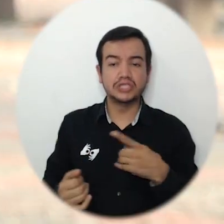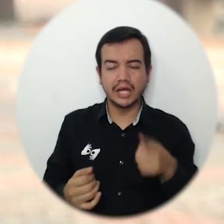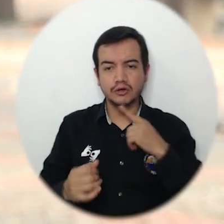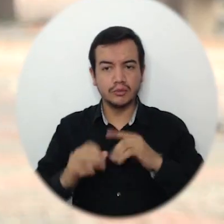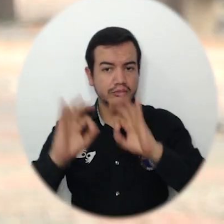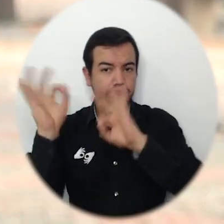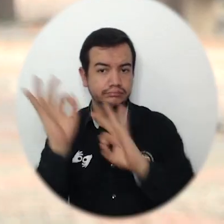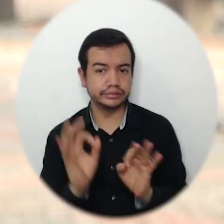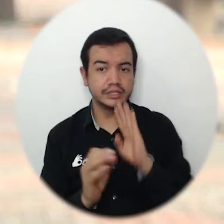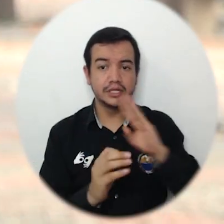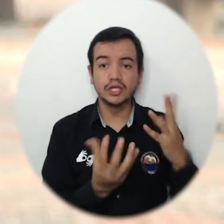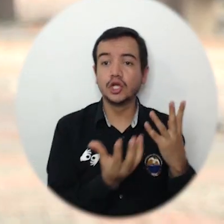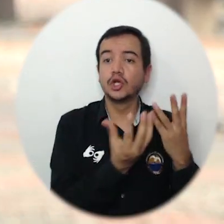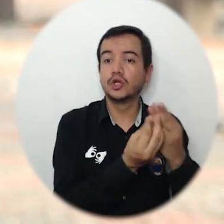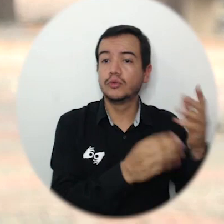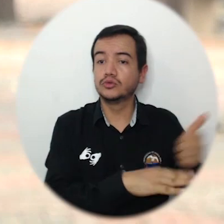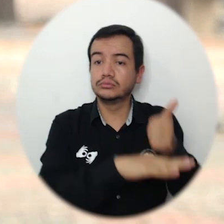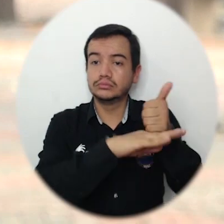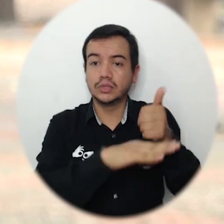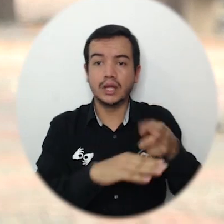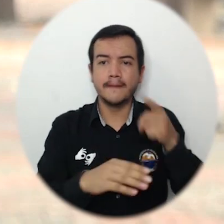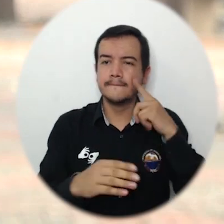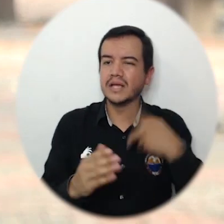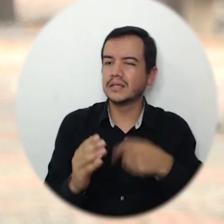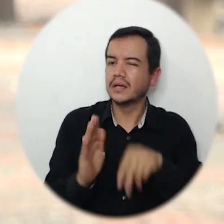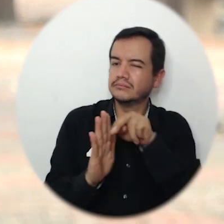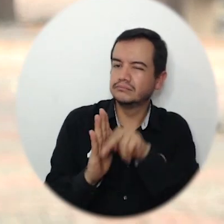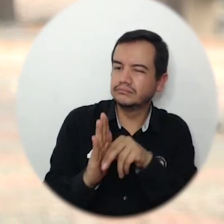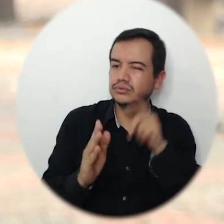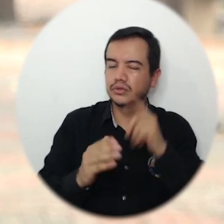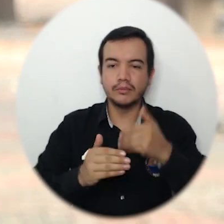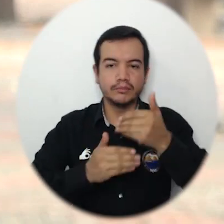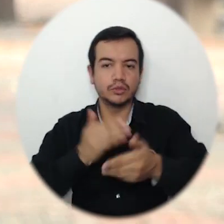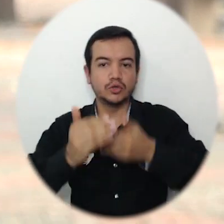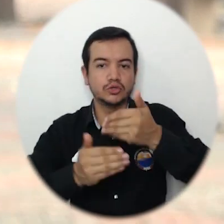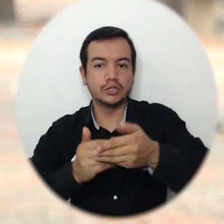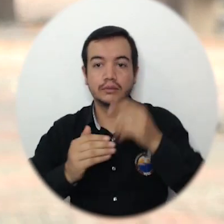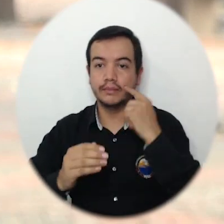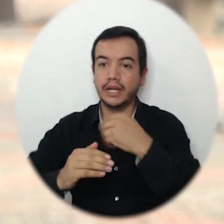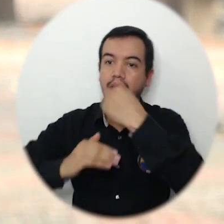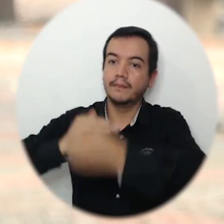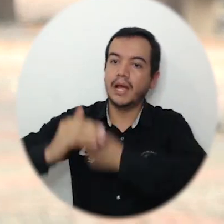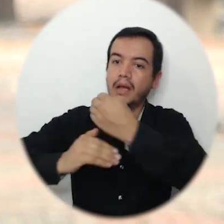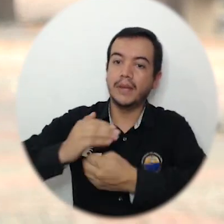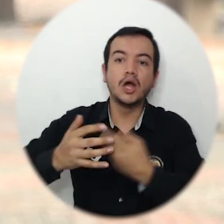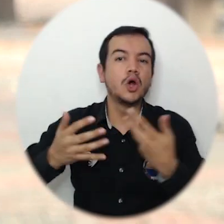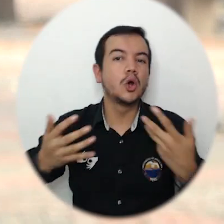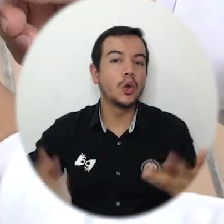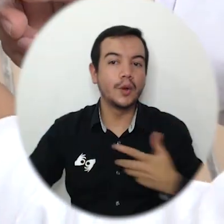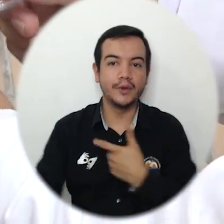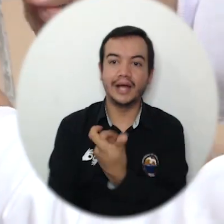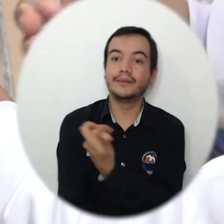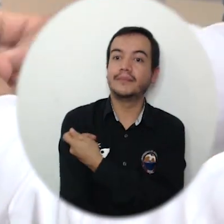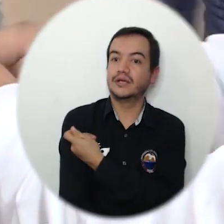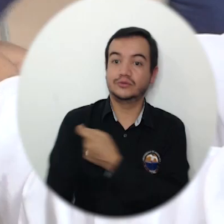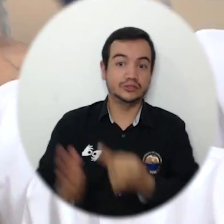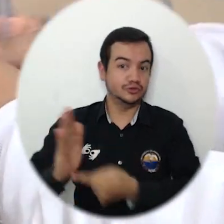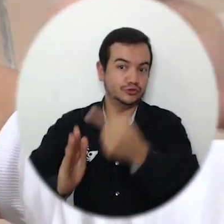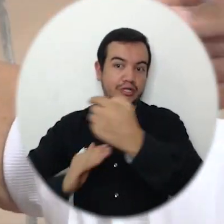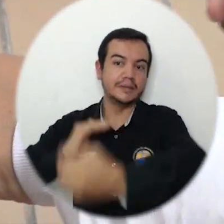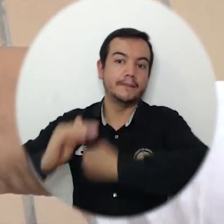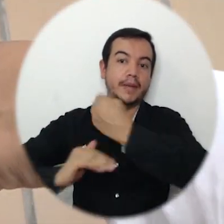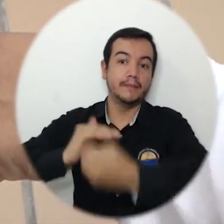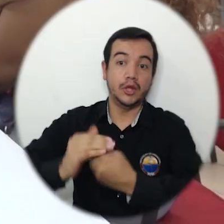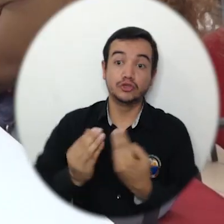están haciendo lo correcto desde la directiva para empezar y de una forma segura, de hecho brindar a los estudiantes que puedan venir hasta acá a vacunarse, es una